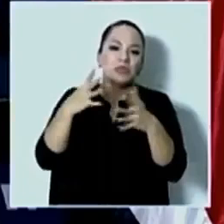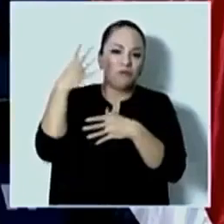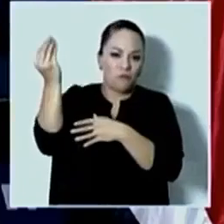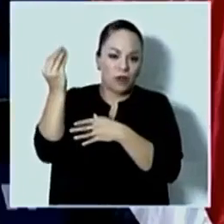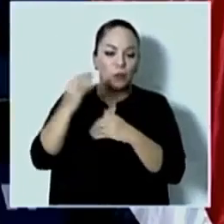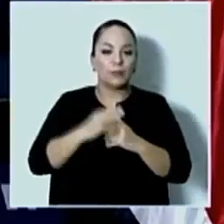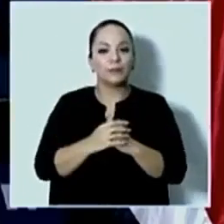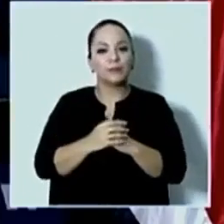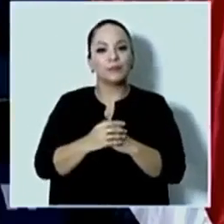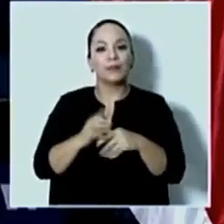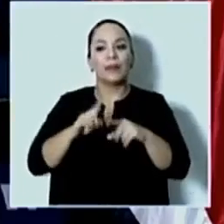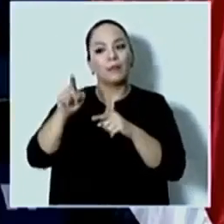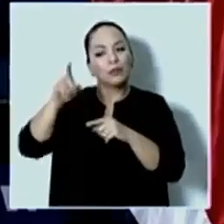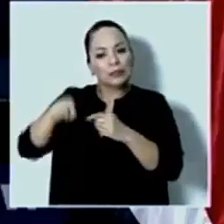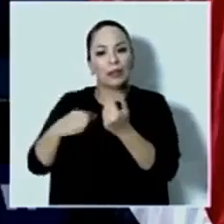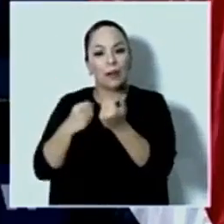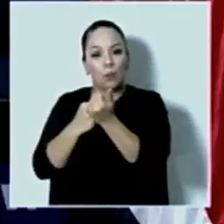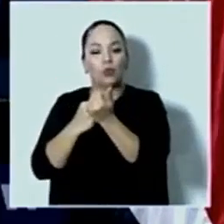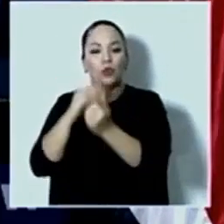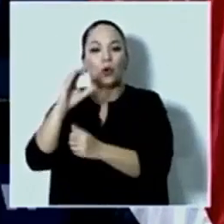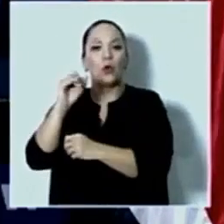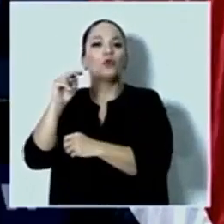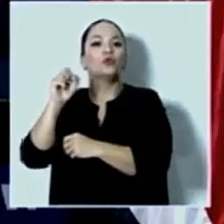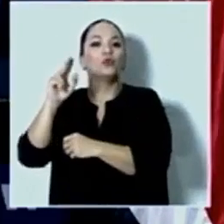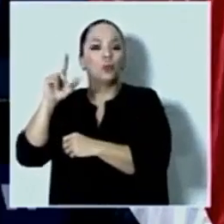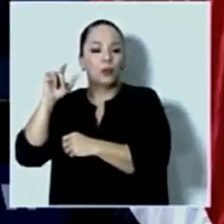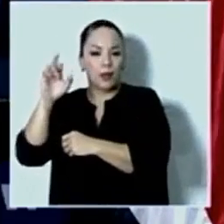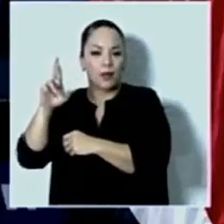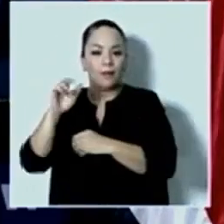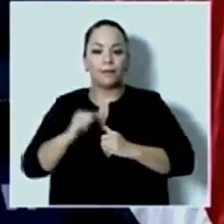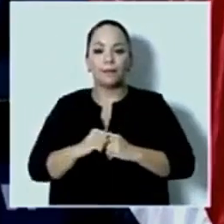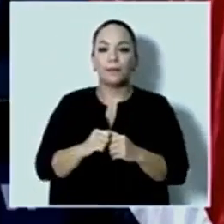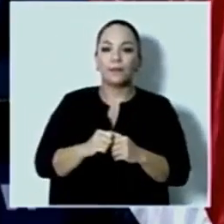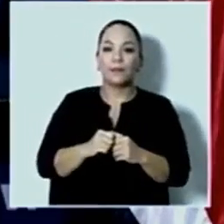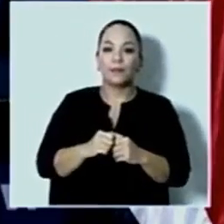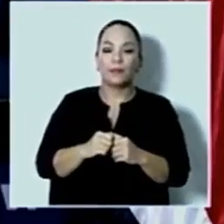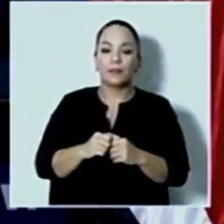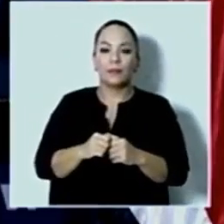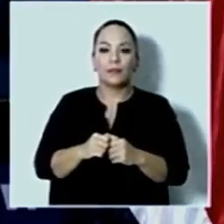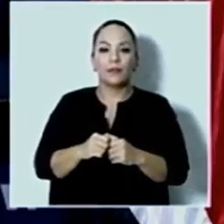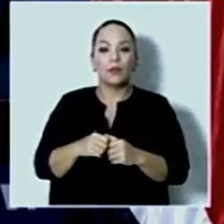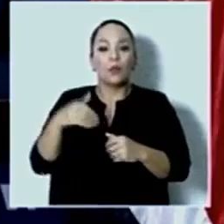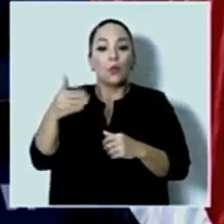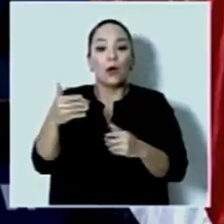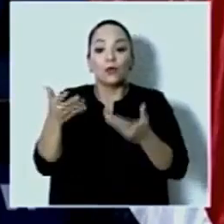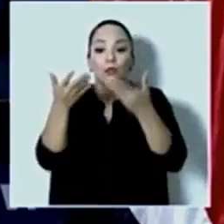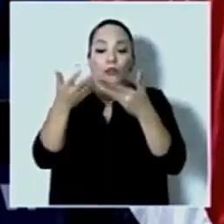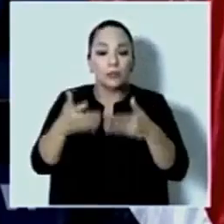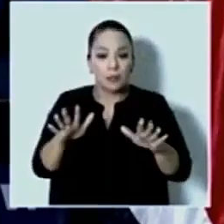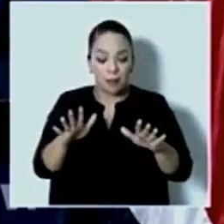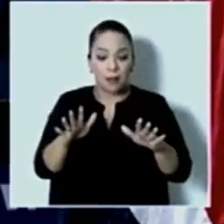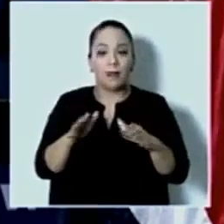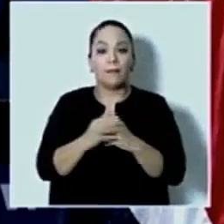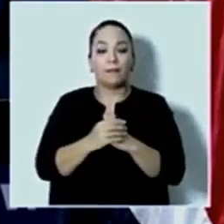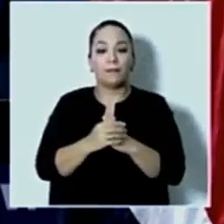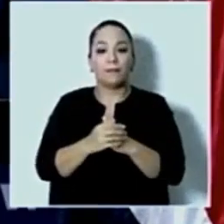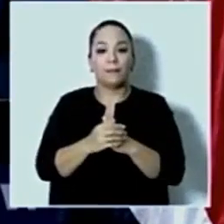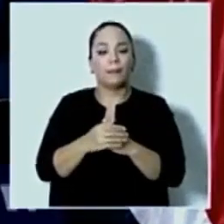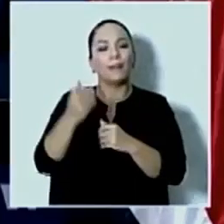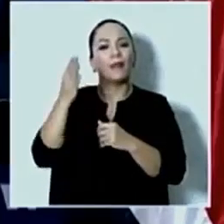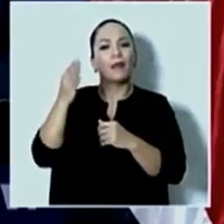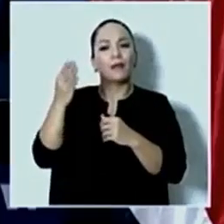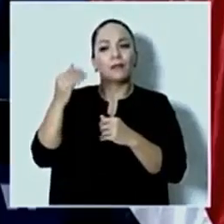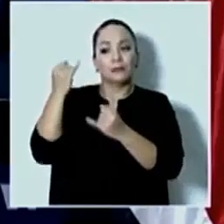asistencia consular. Una vez desaparecido, cancelado o eliminado el gobierno de Juan Guaidó,